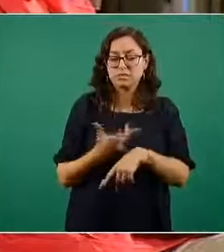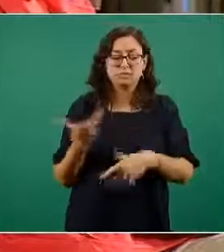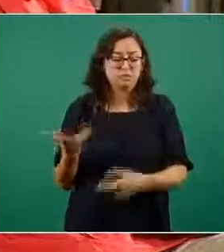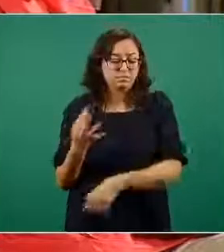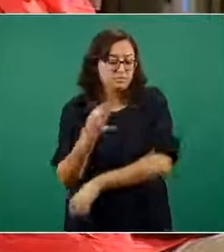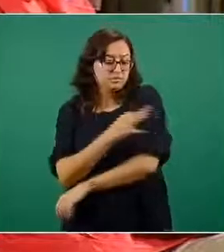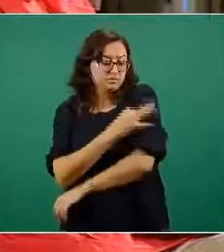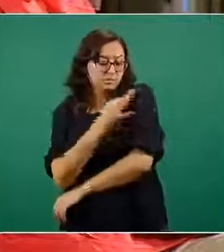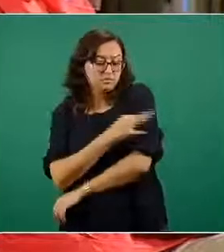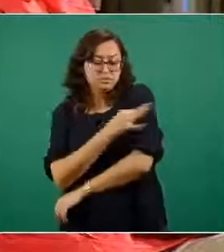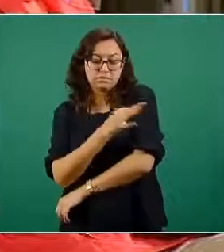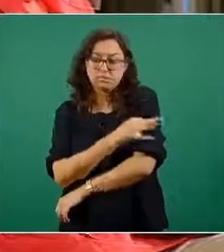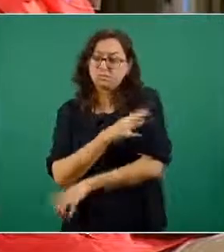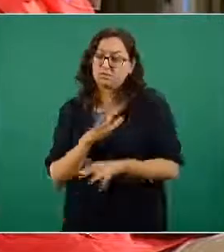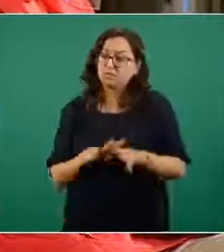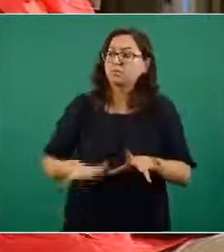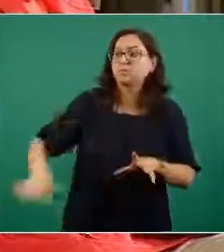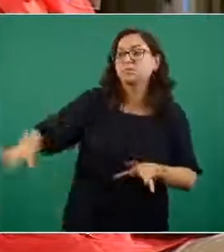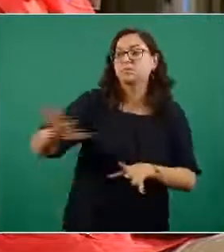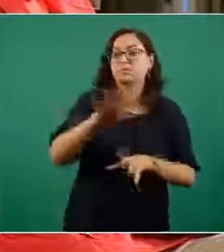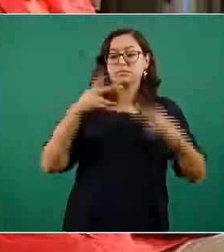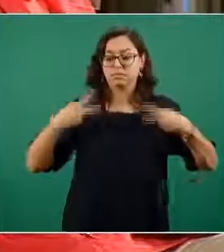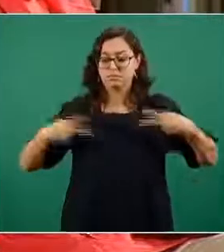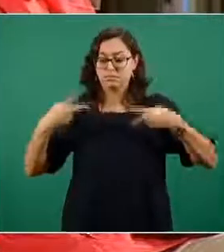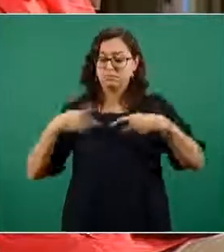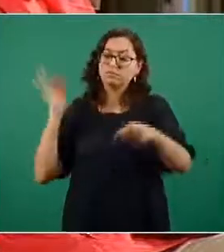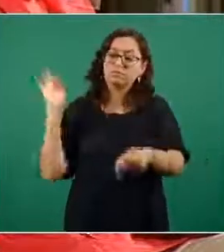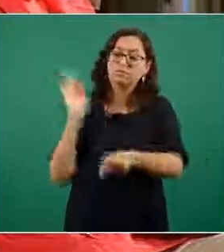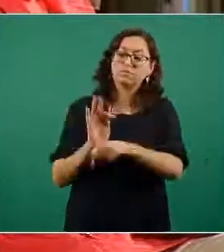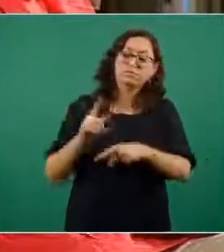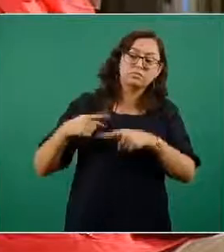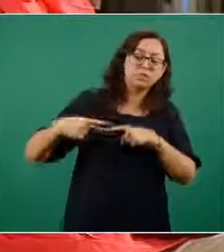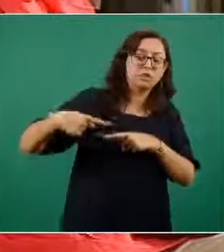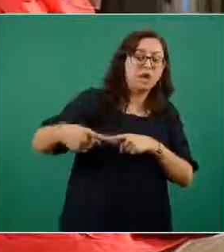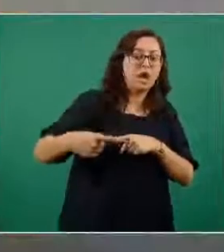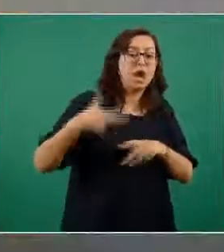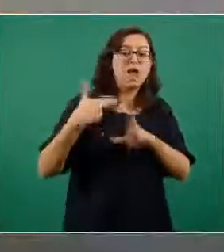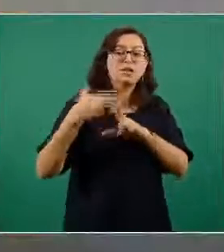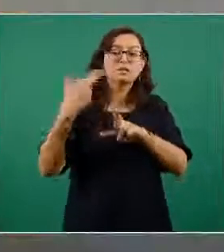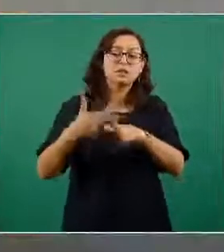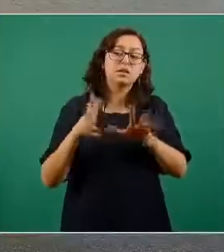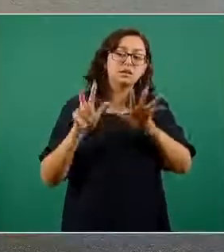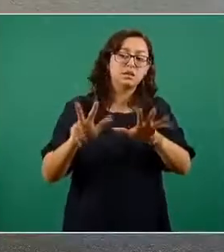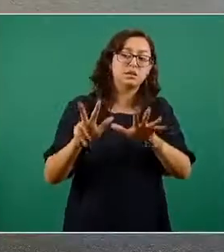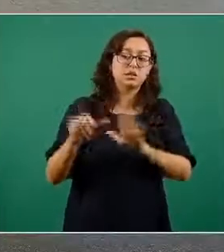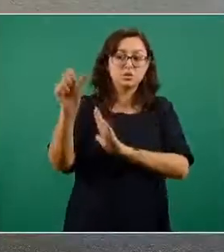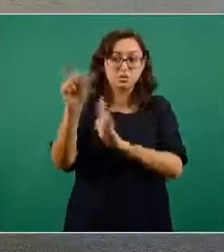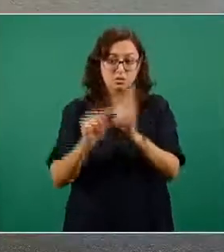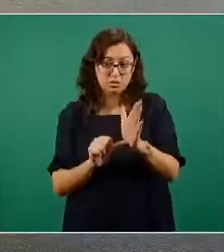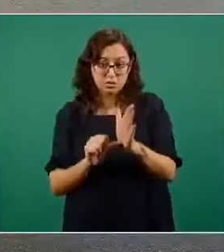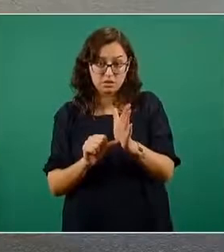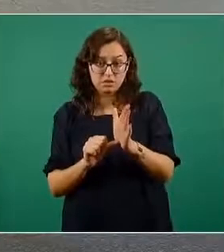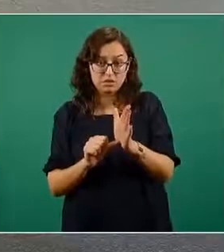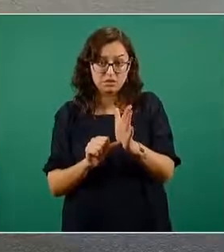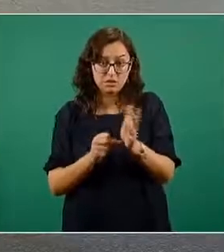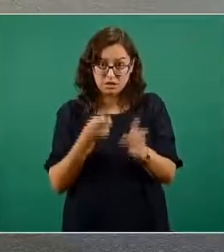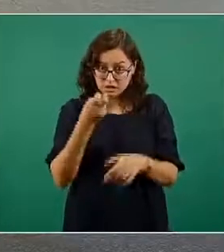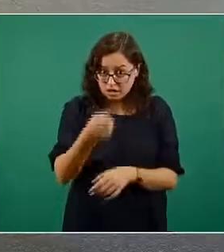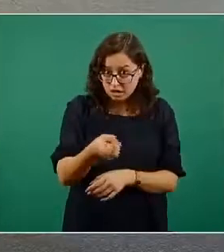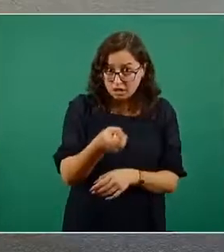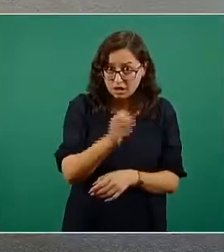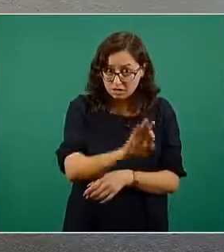18 meses preguntarles si este cálculo lo siguen manteniendo aquí tengo otro par de preguntas para después